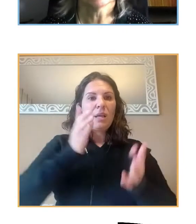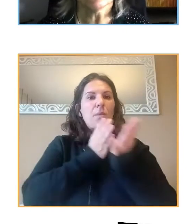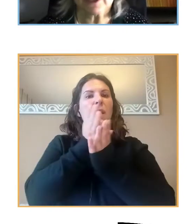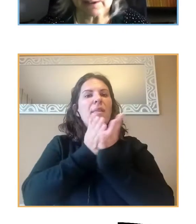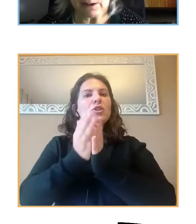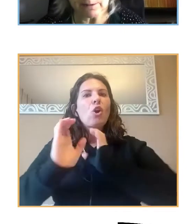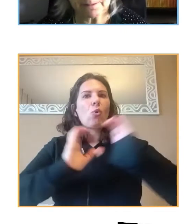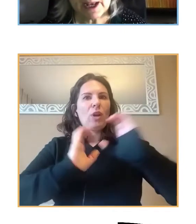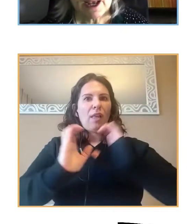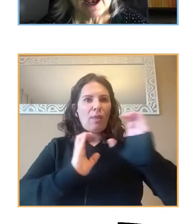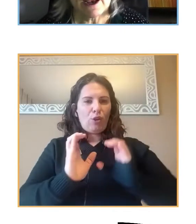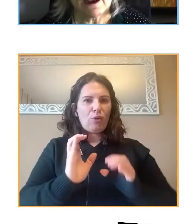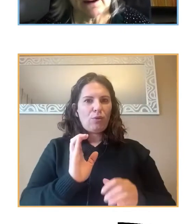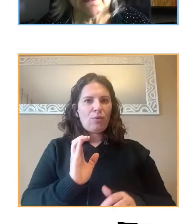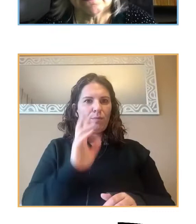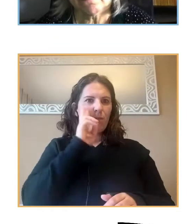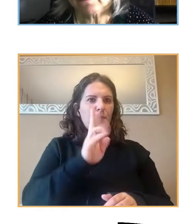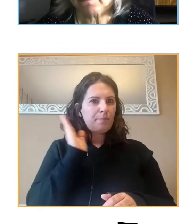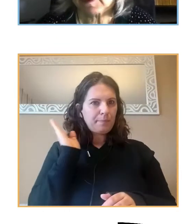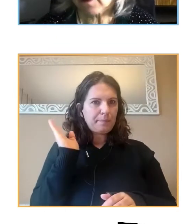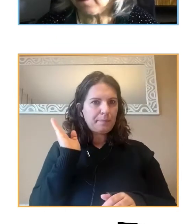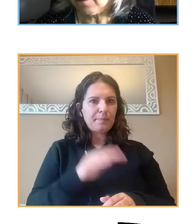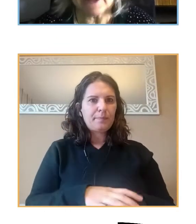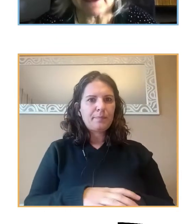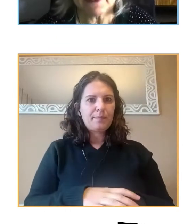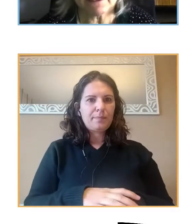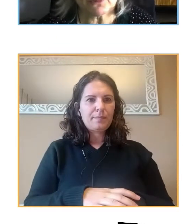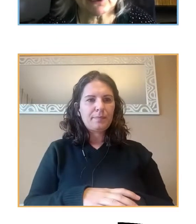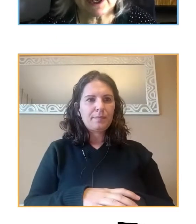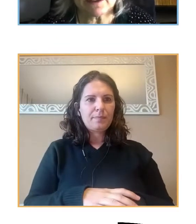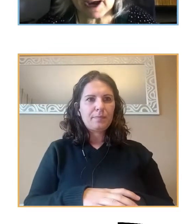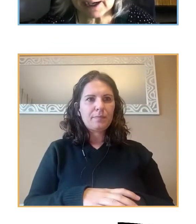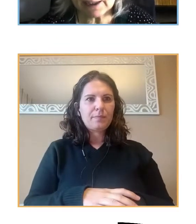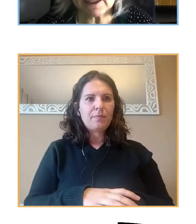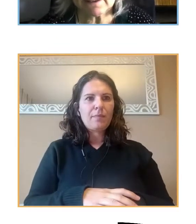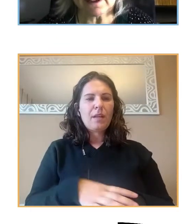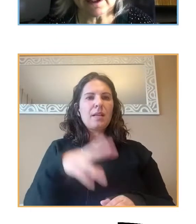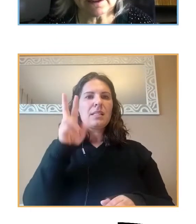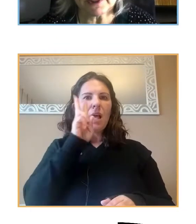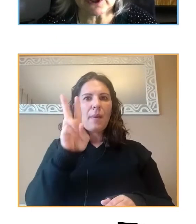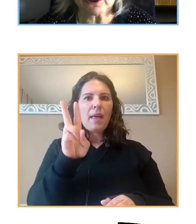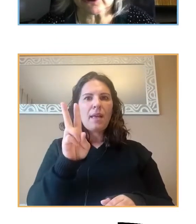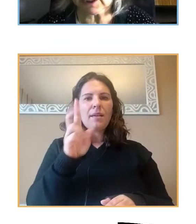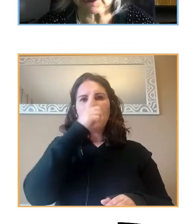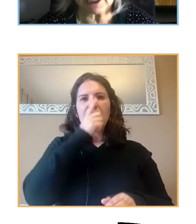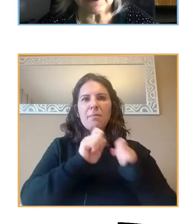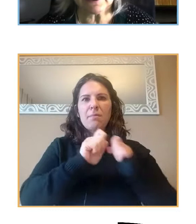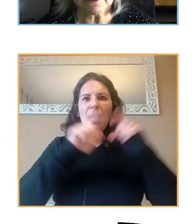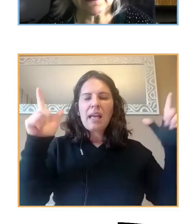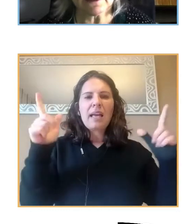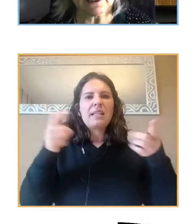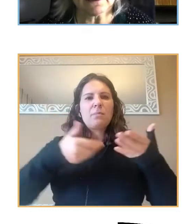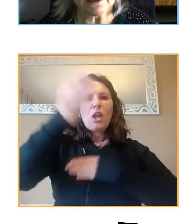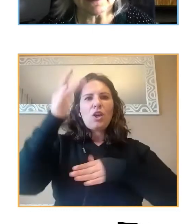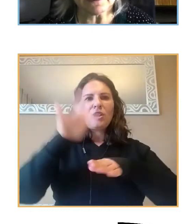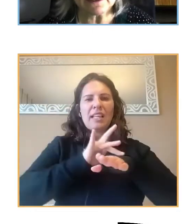comunicación, a través de imágenes, de periódicos digitales,